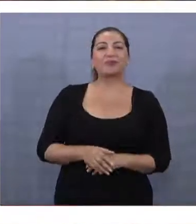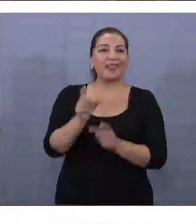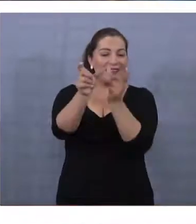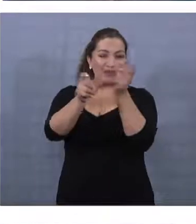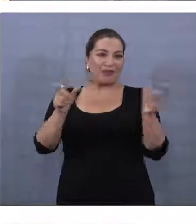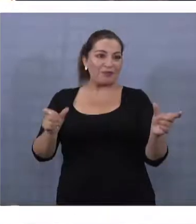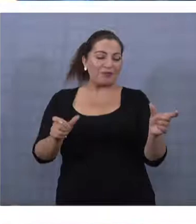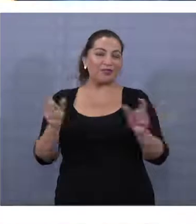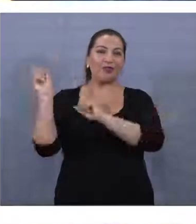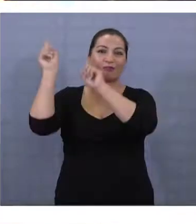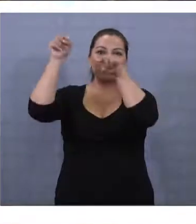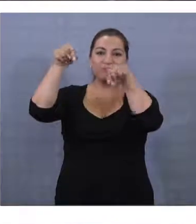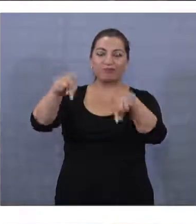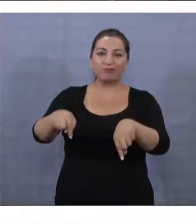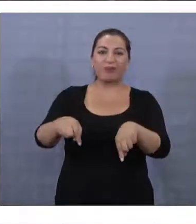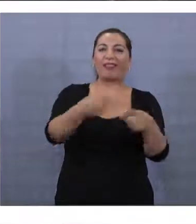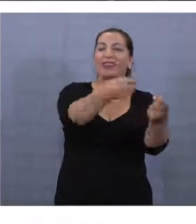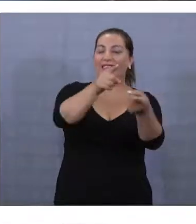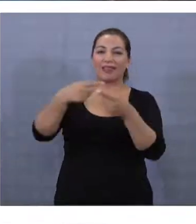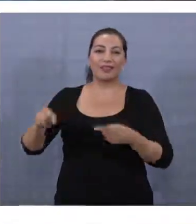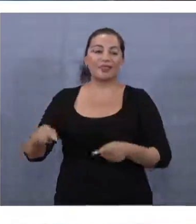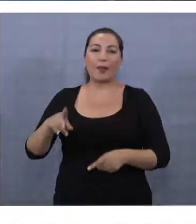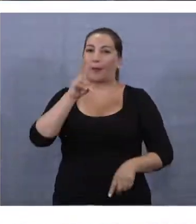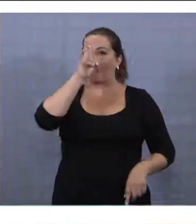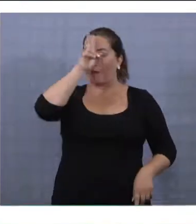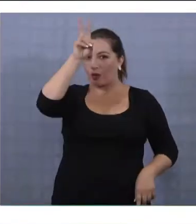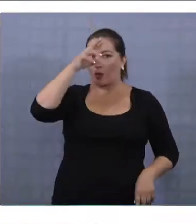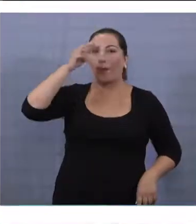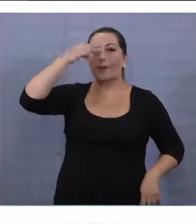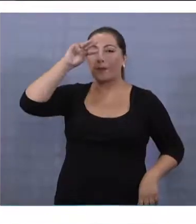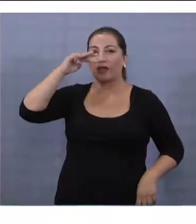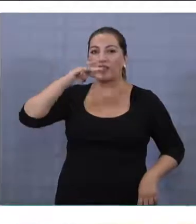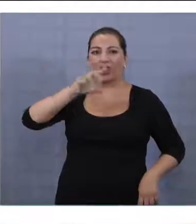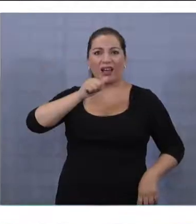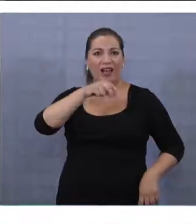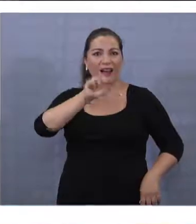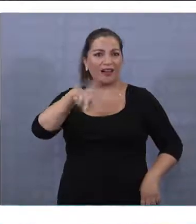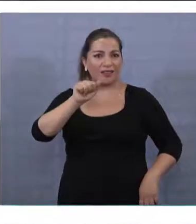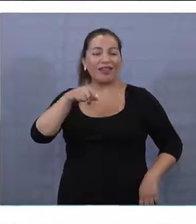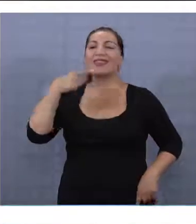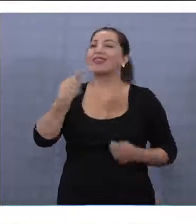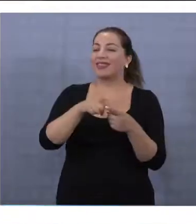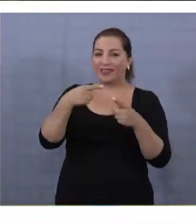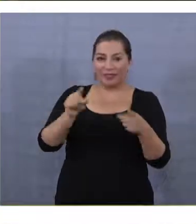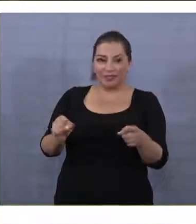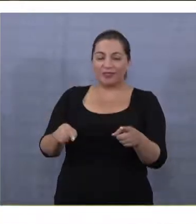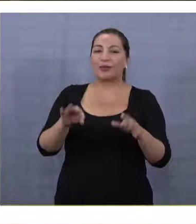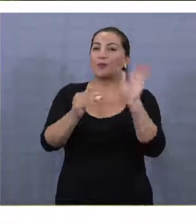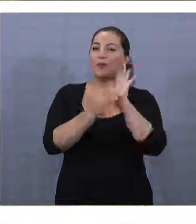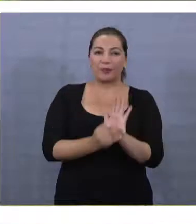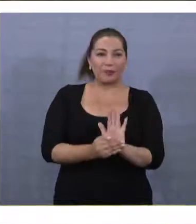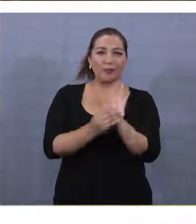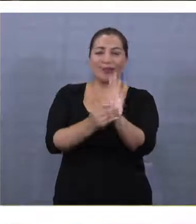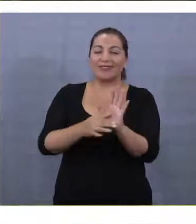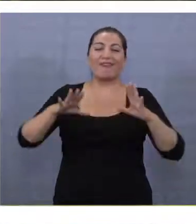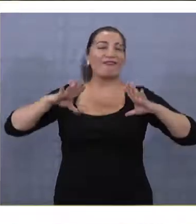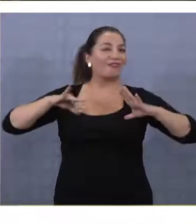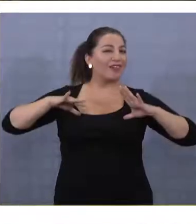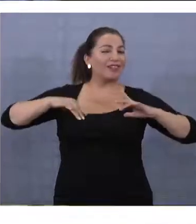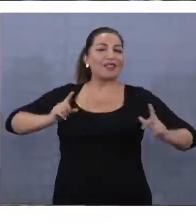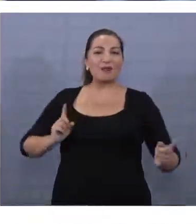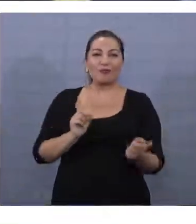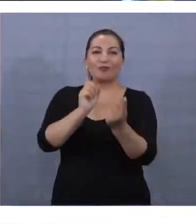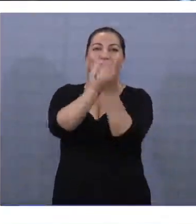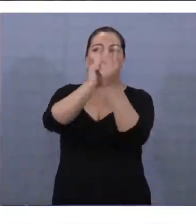artistas provenientes de países tan diversos como Perú, México y Ghana, entre otros, se manifestaron felices del